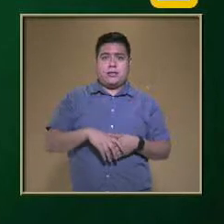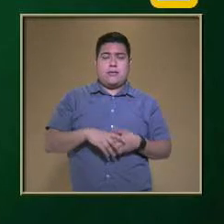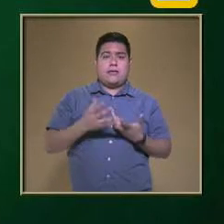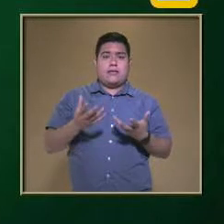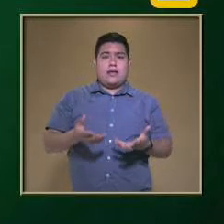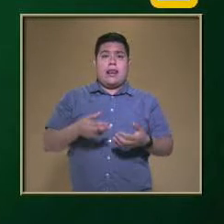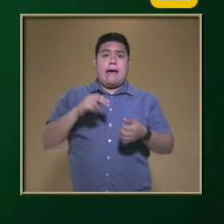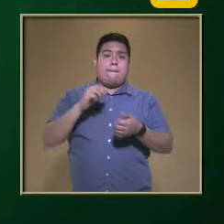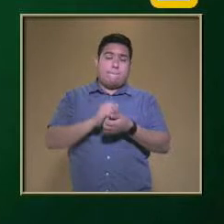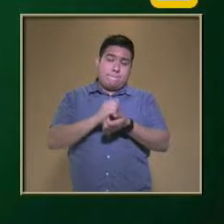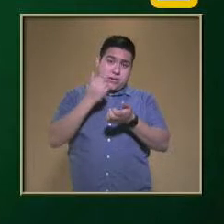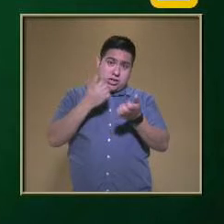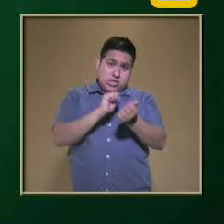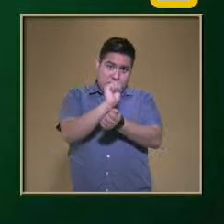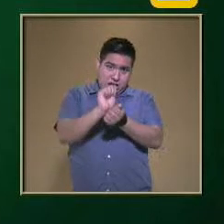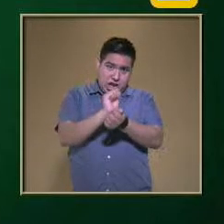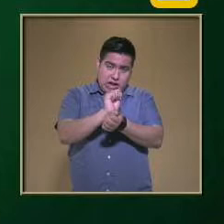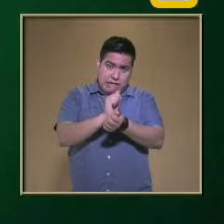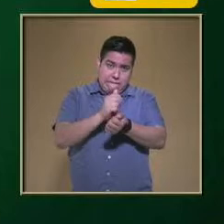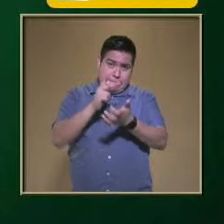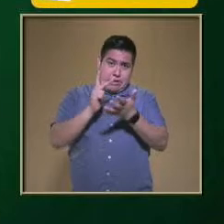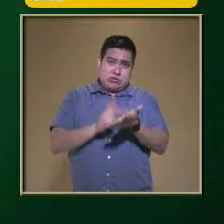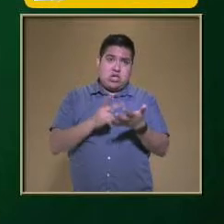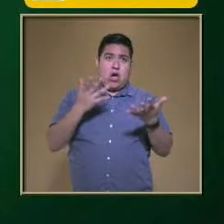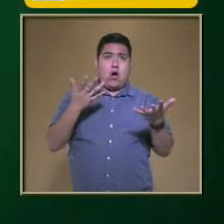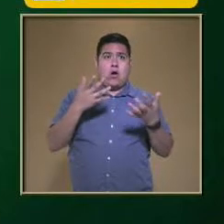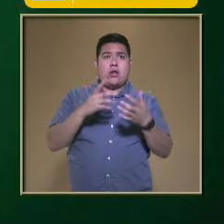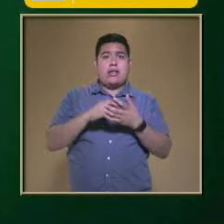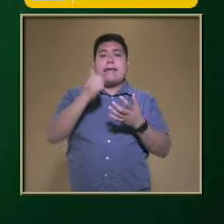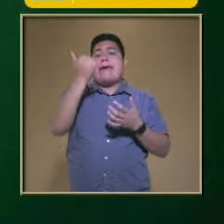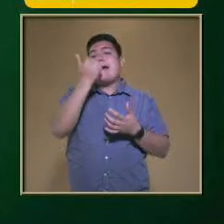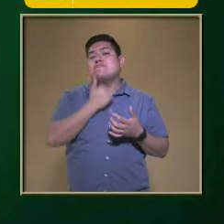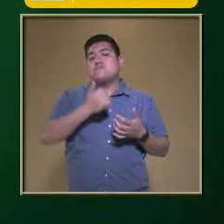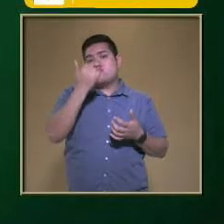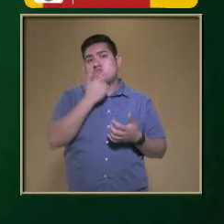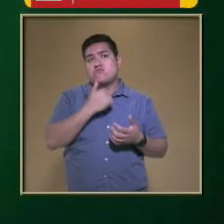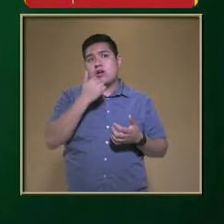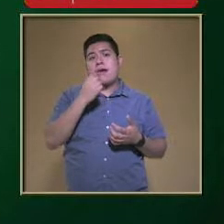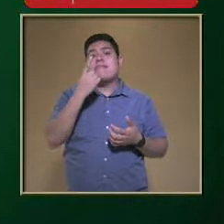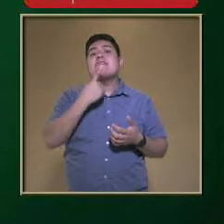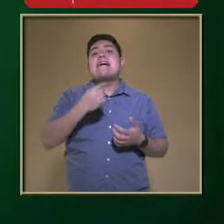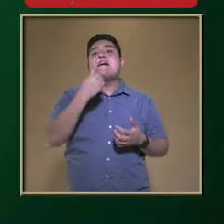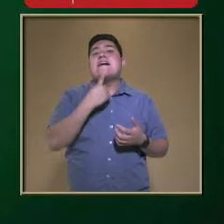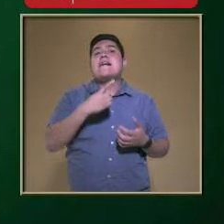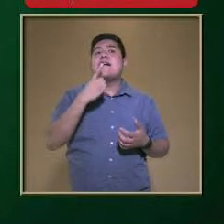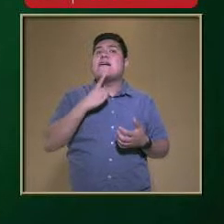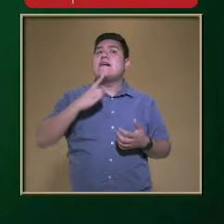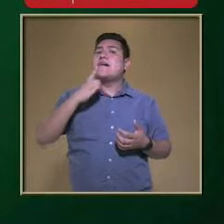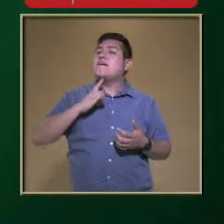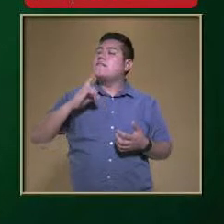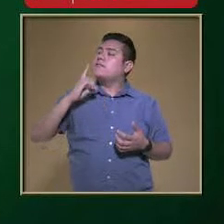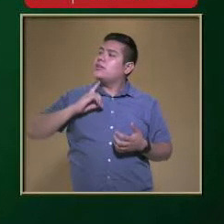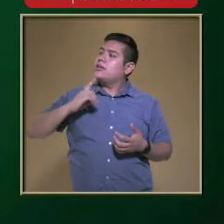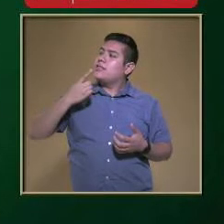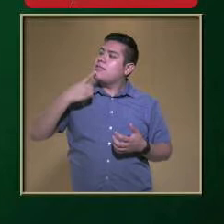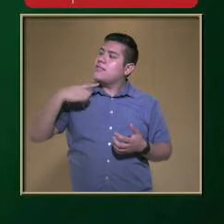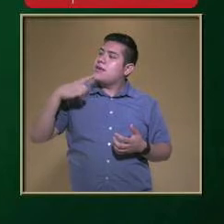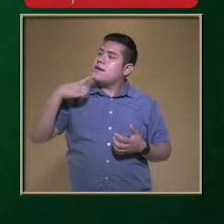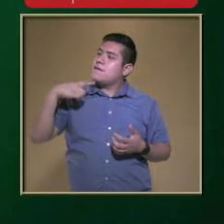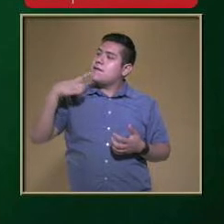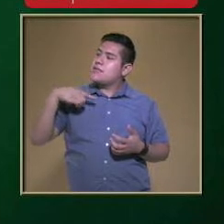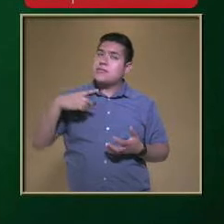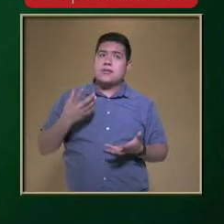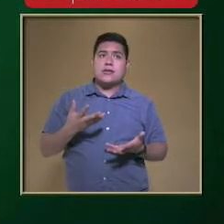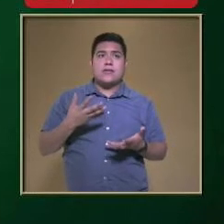Crónica Relacionada Con los niveles De grasa En el organismo La palabra crónico Significa con el tiempo Esto quiere decir Que